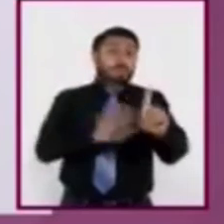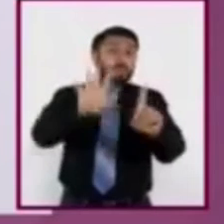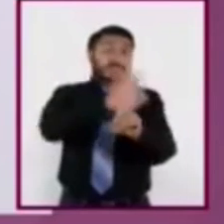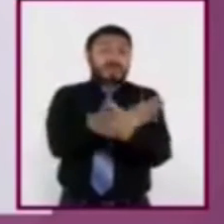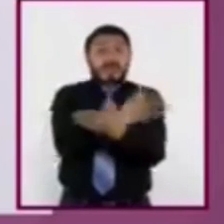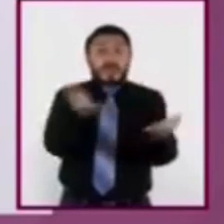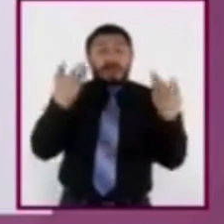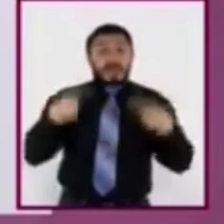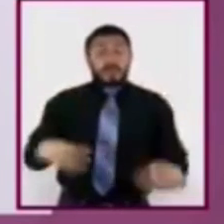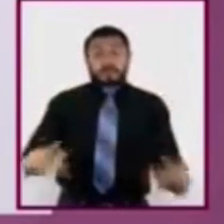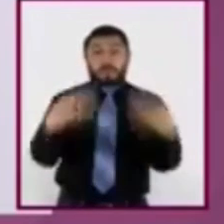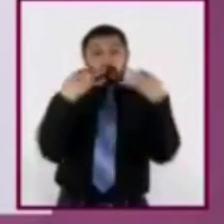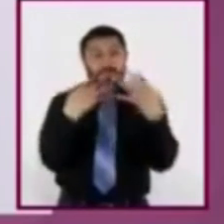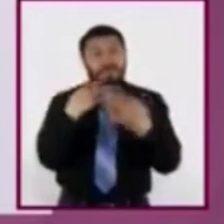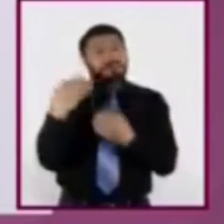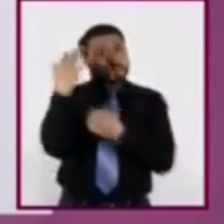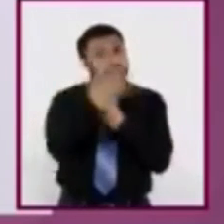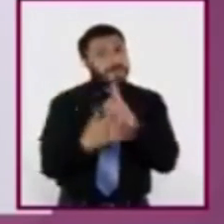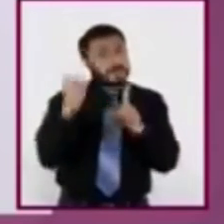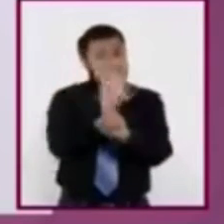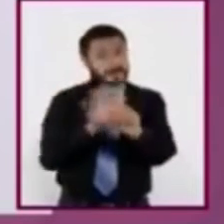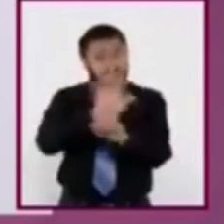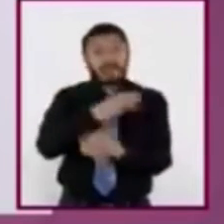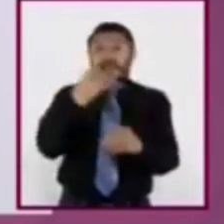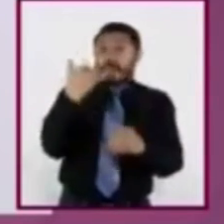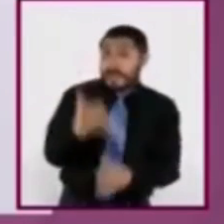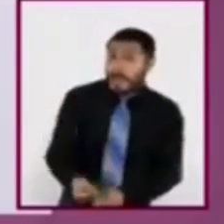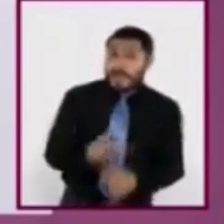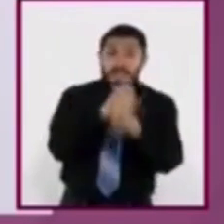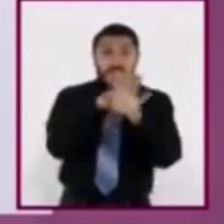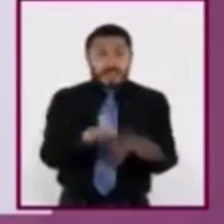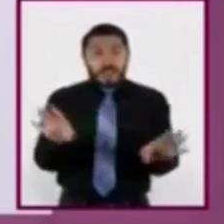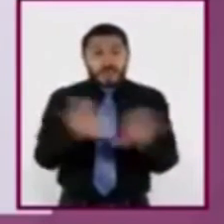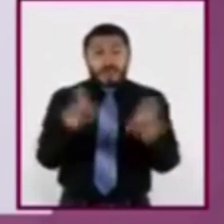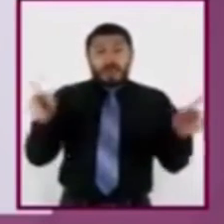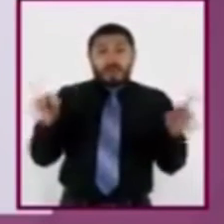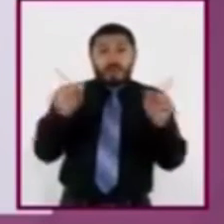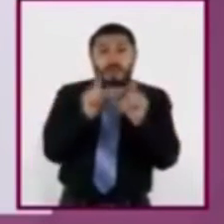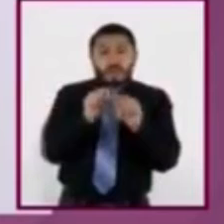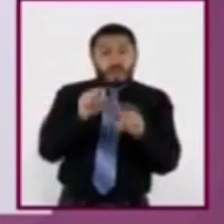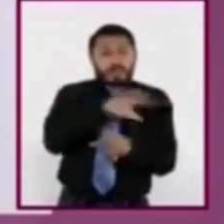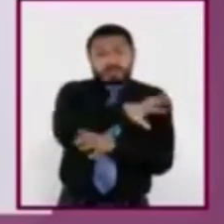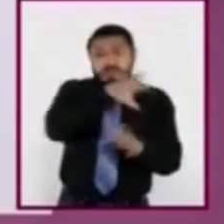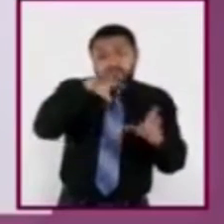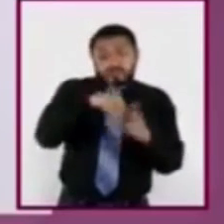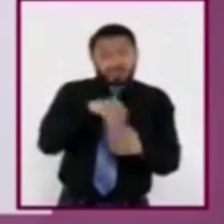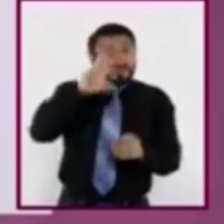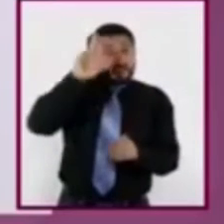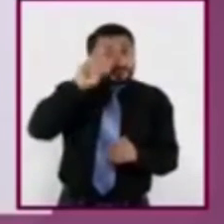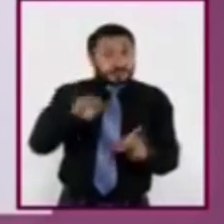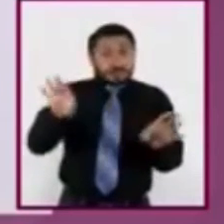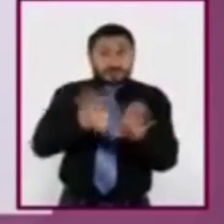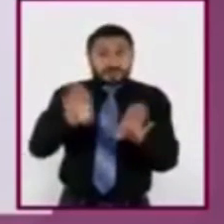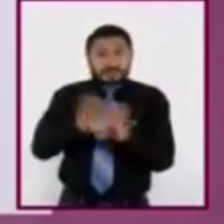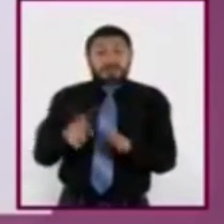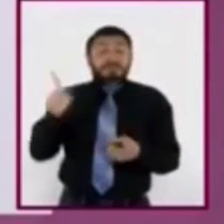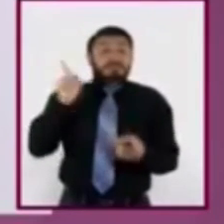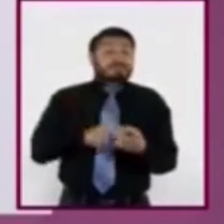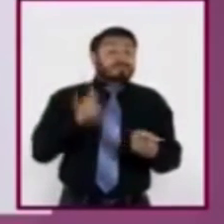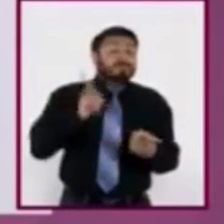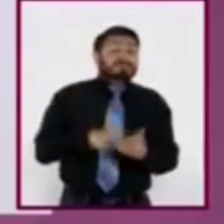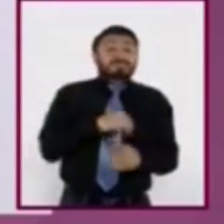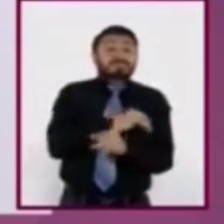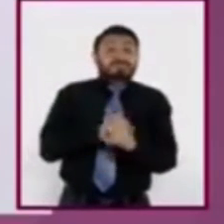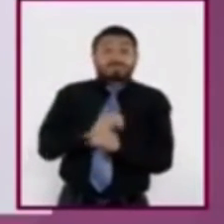espectador. Además, los datos se presentan de manera resumida y general, y no se citan las fuentes para lograr